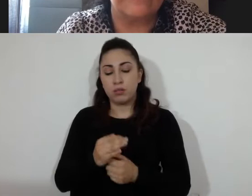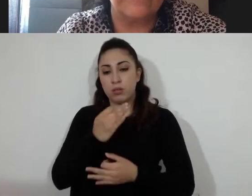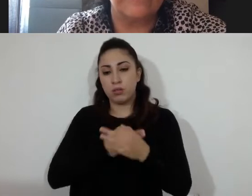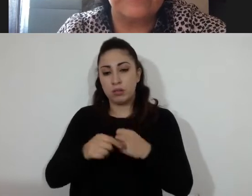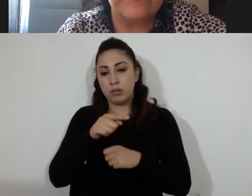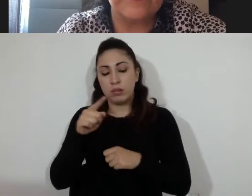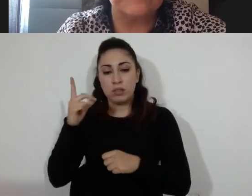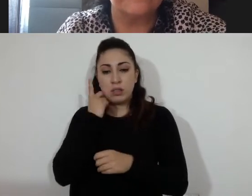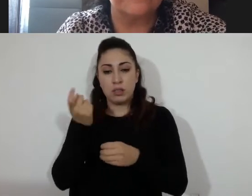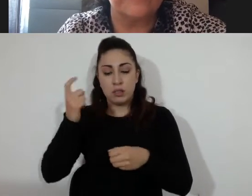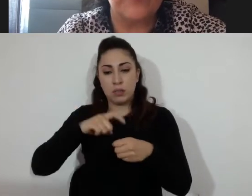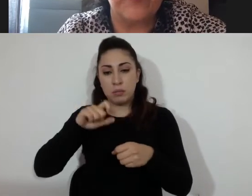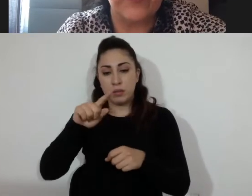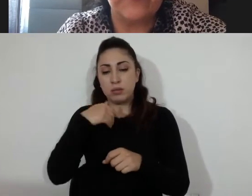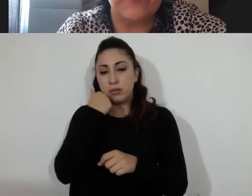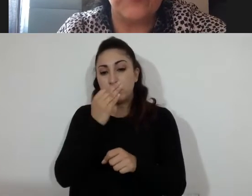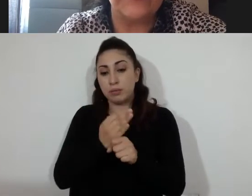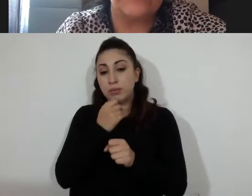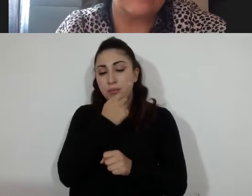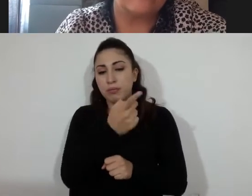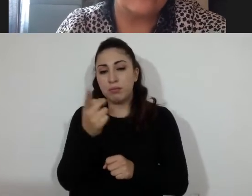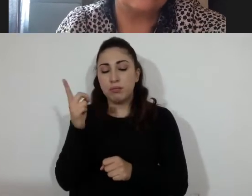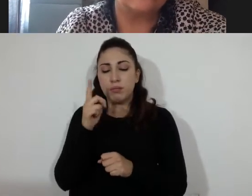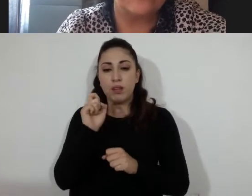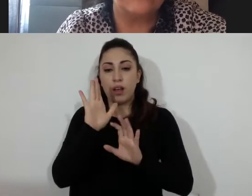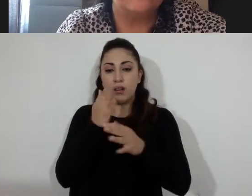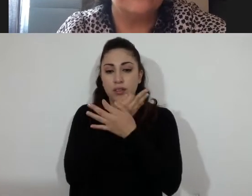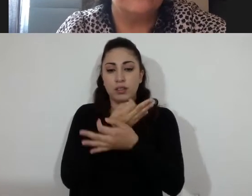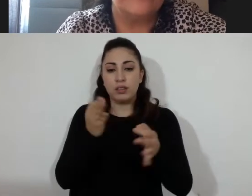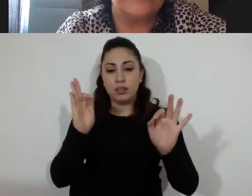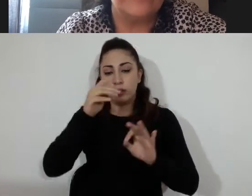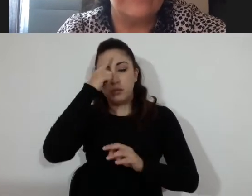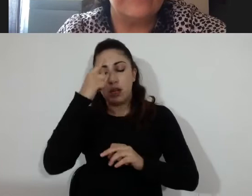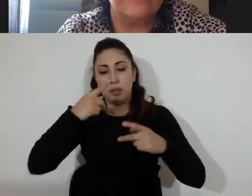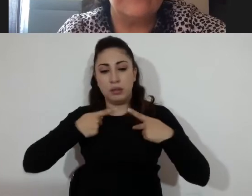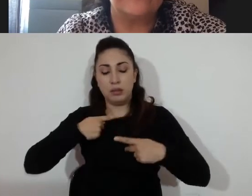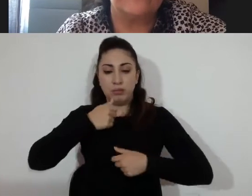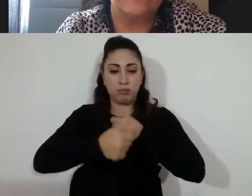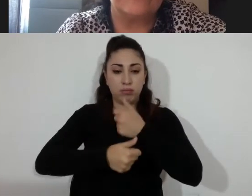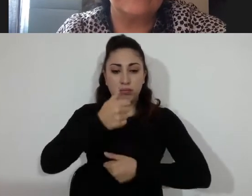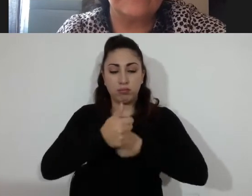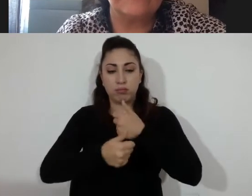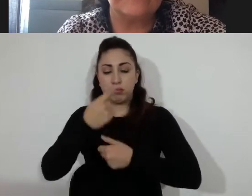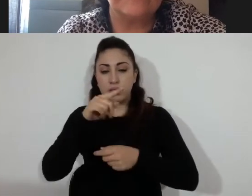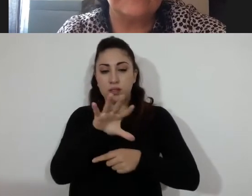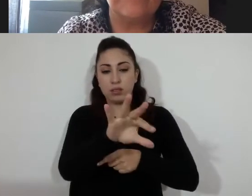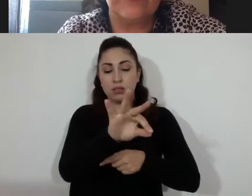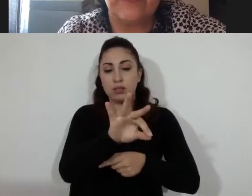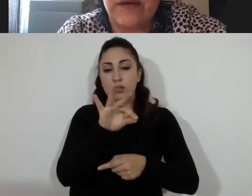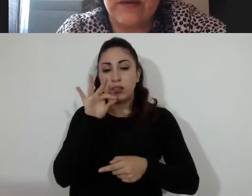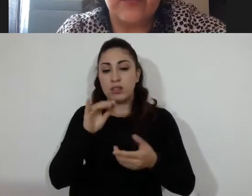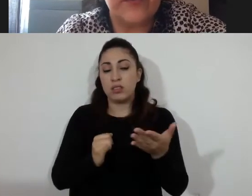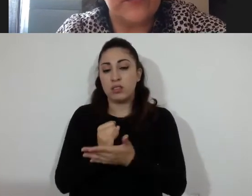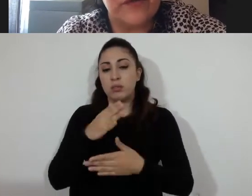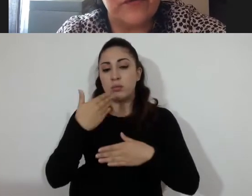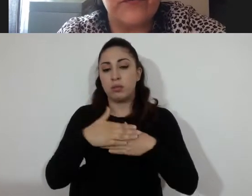decirles que se hizo pública la convocatoria para elegir el Consejo de Administración del Sistema